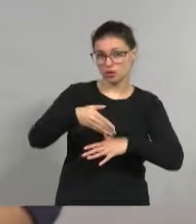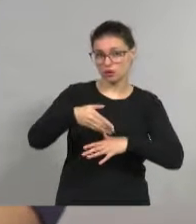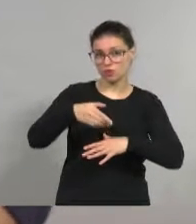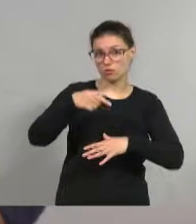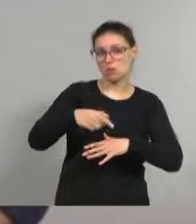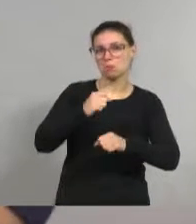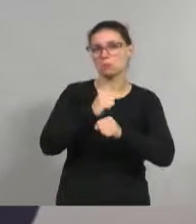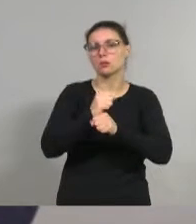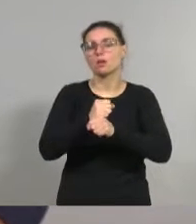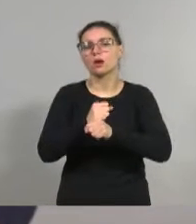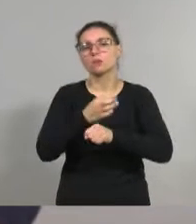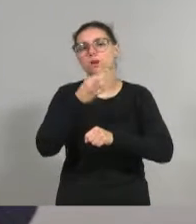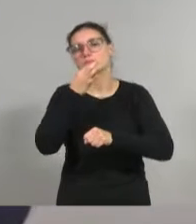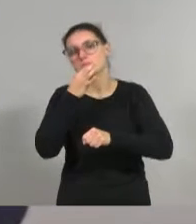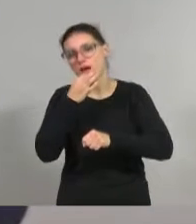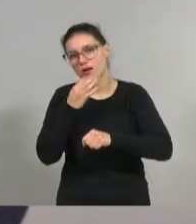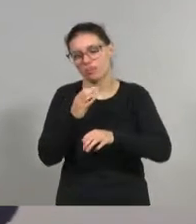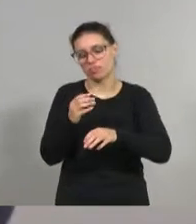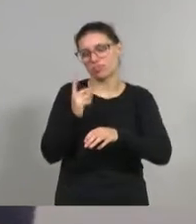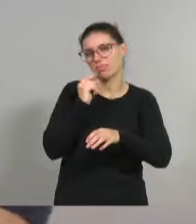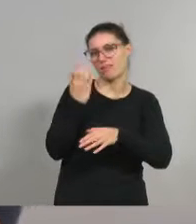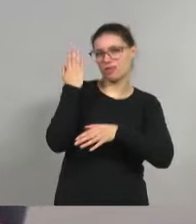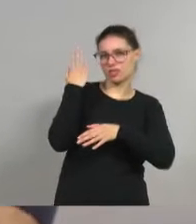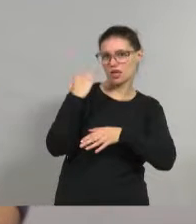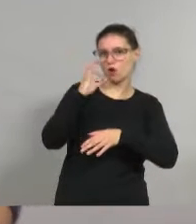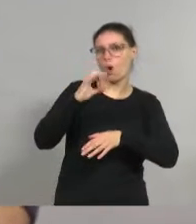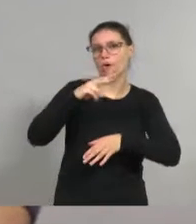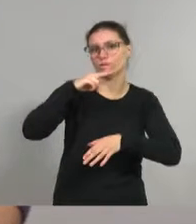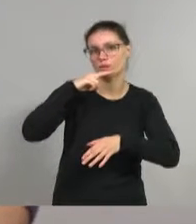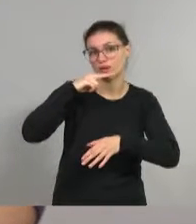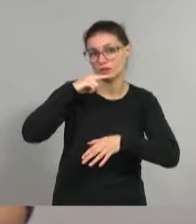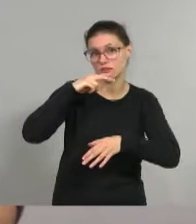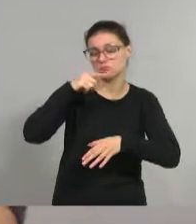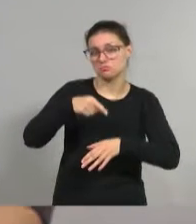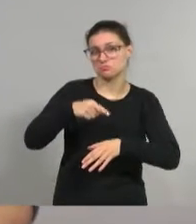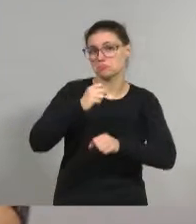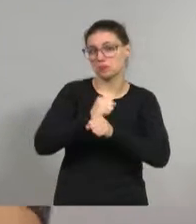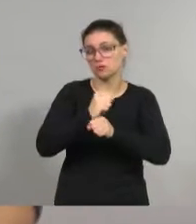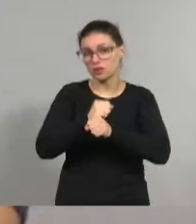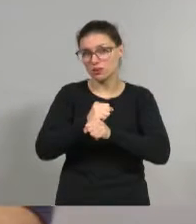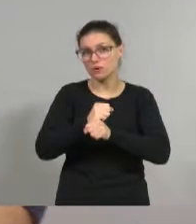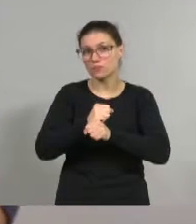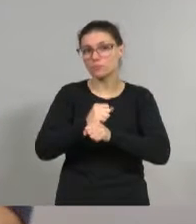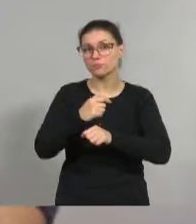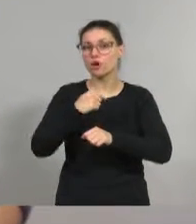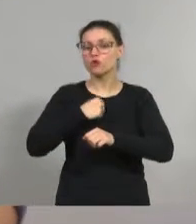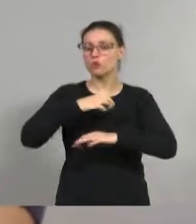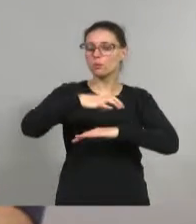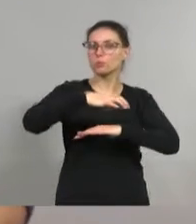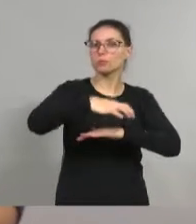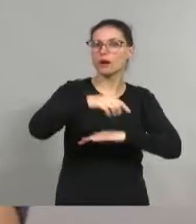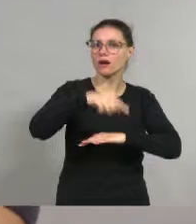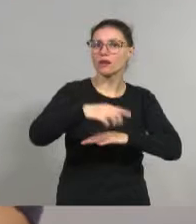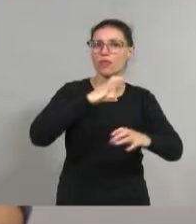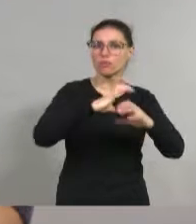anterior o del viernes anterior, si es lunes. Pero en realidad por ahí el área en el que me desempeño, que es el área de